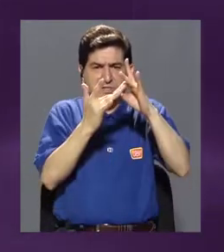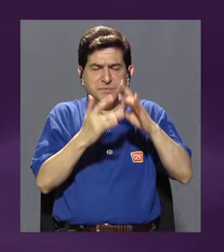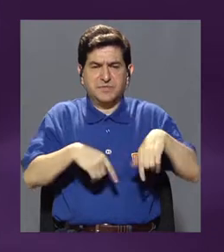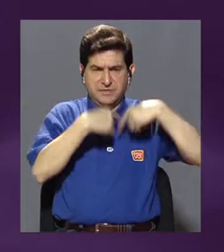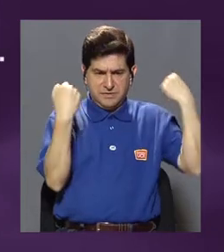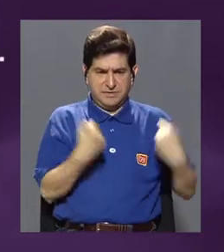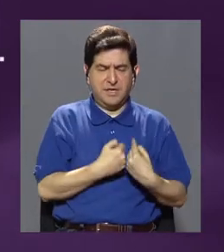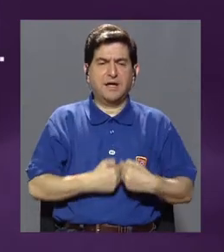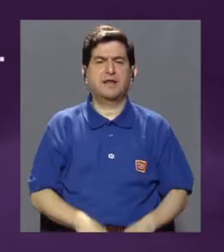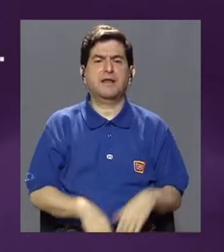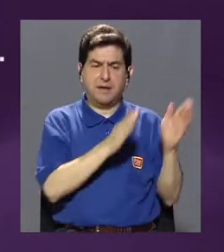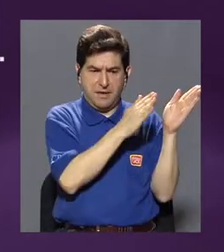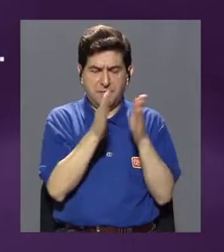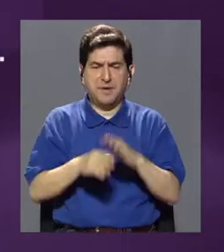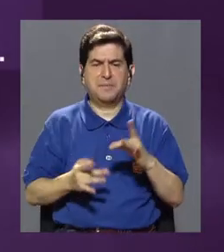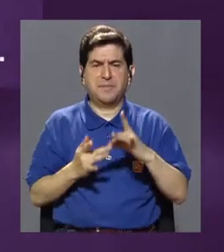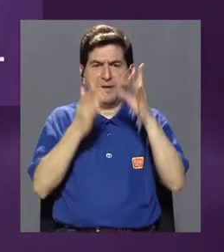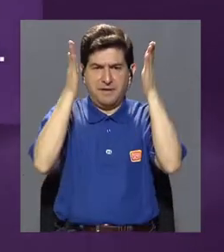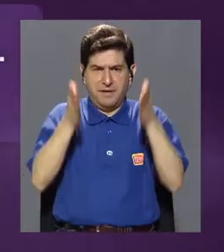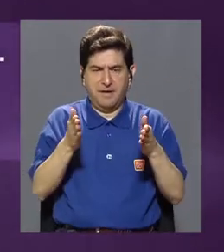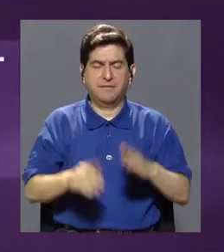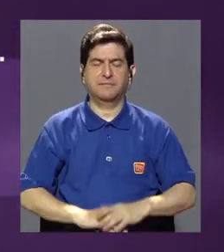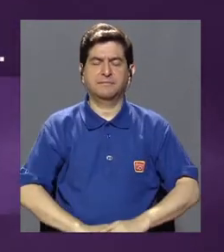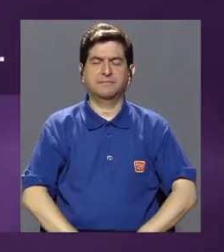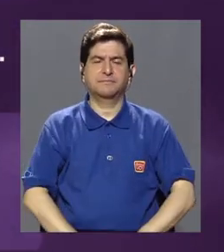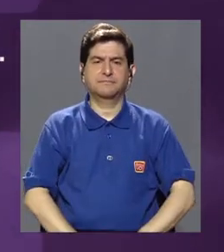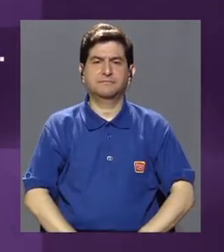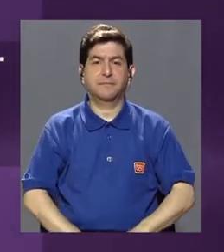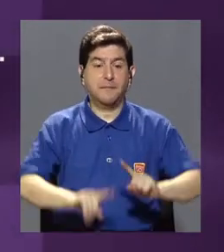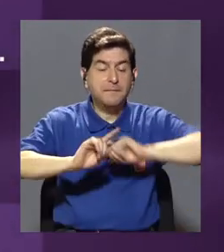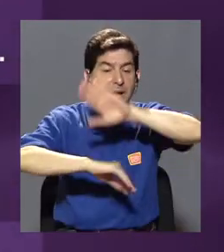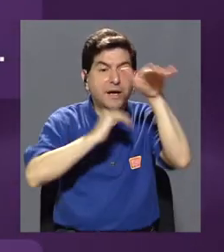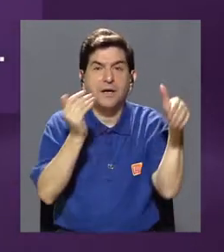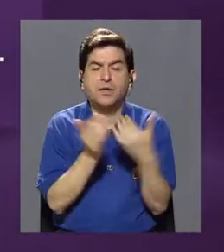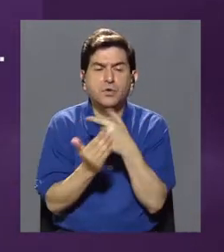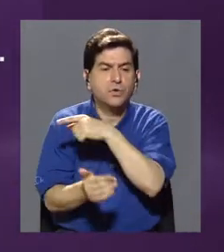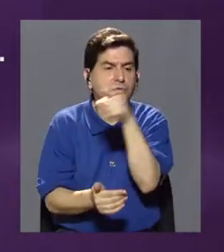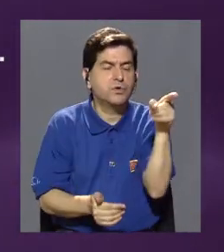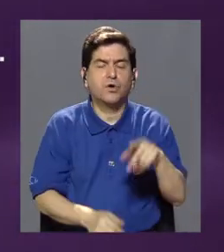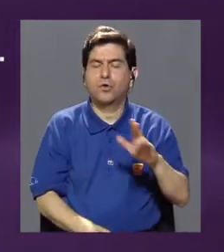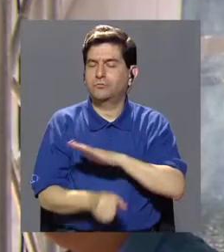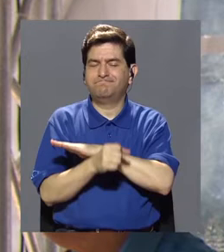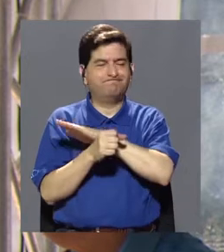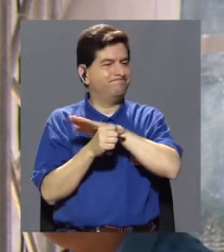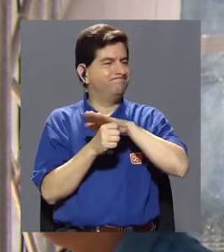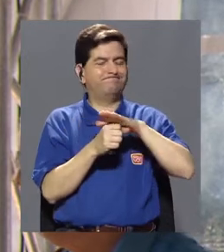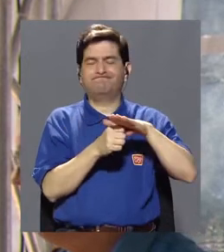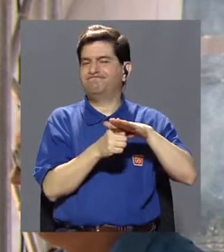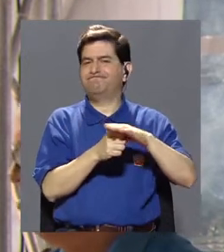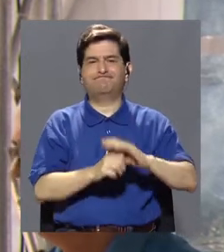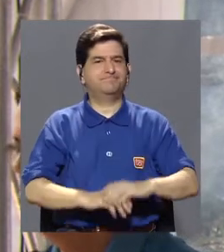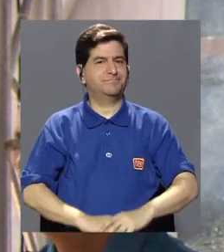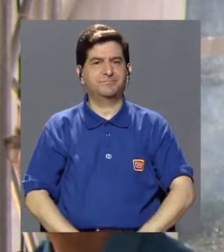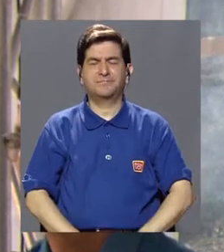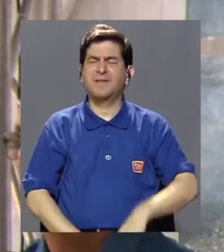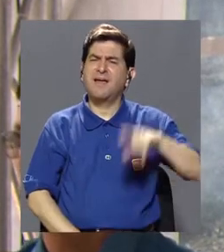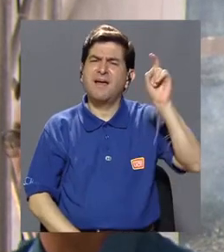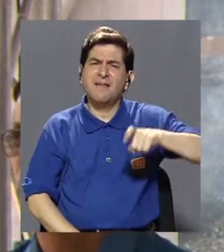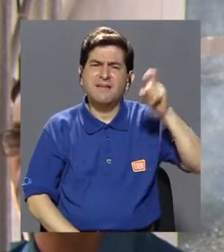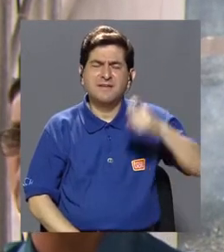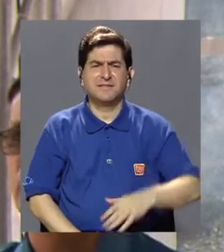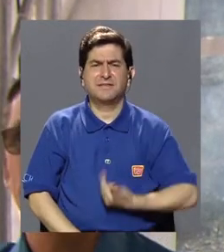cardíaca especializada y formación de especialistas, entre otros. Pero todo eso no es suficiente.